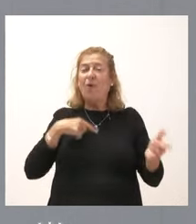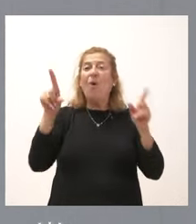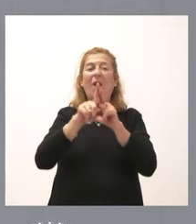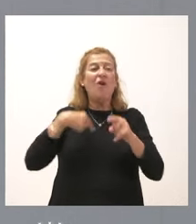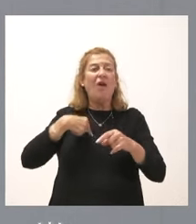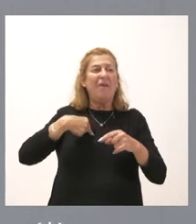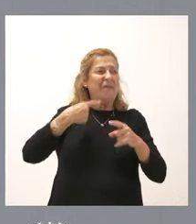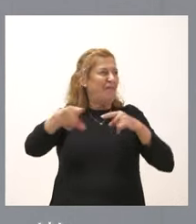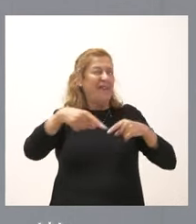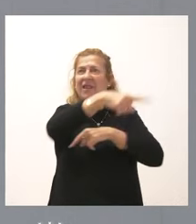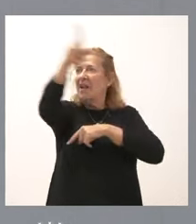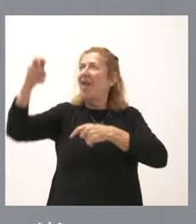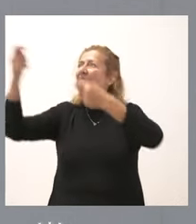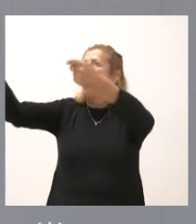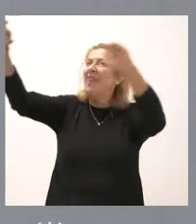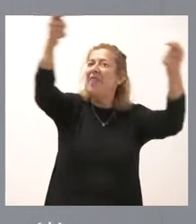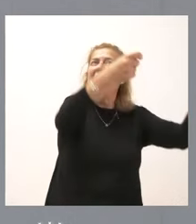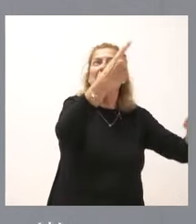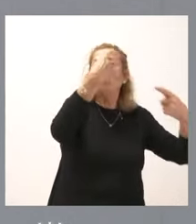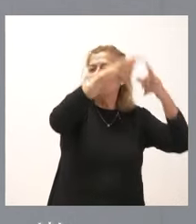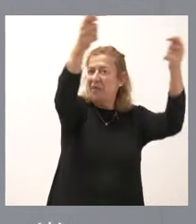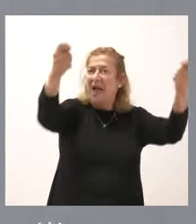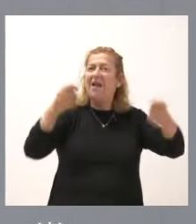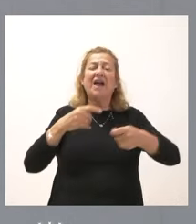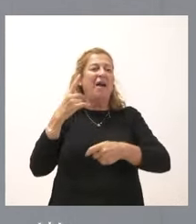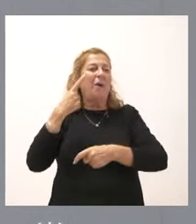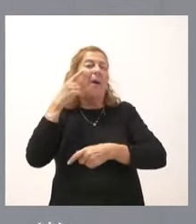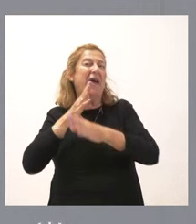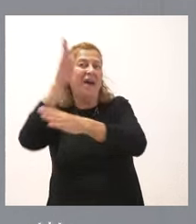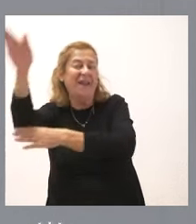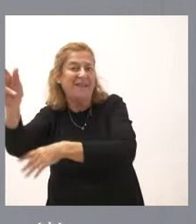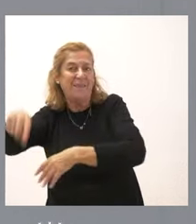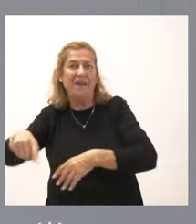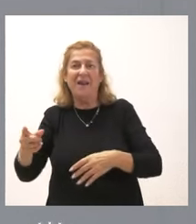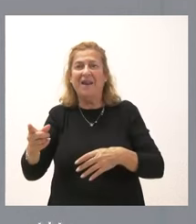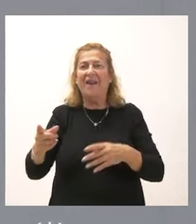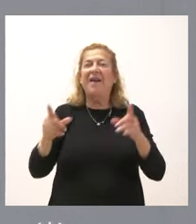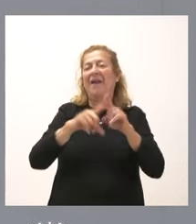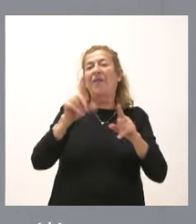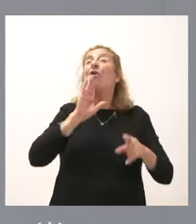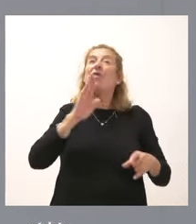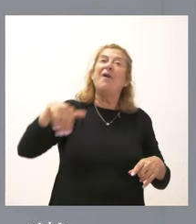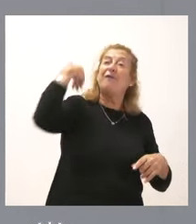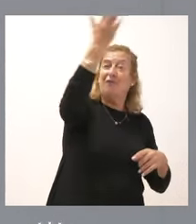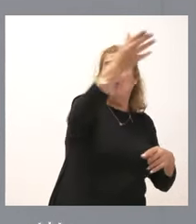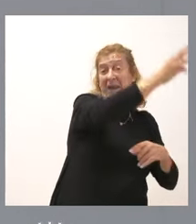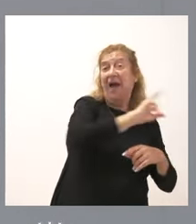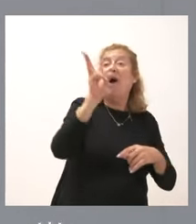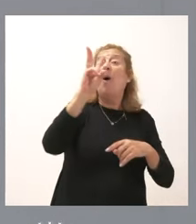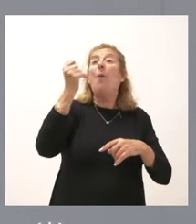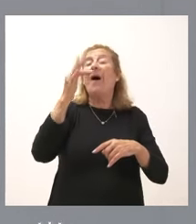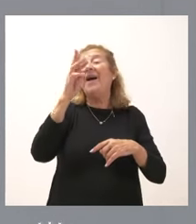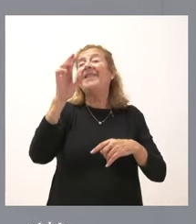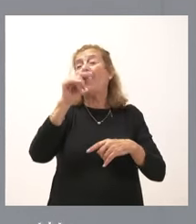diferente. Que mientras a alguien se le va a ver a Waterloo y se accede a sus peticiones